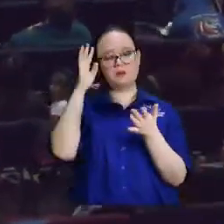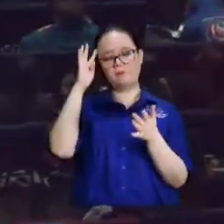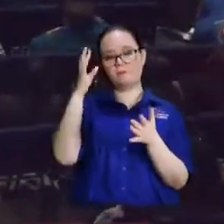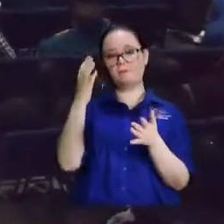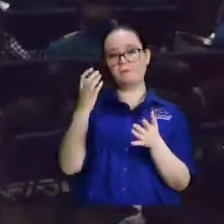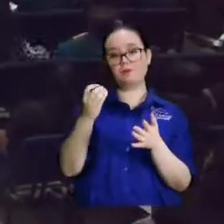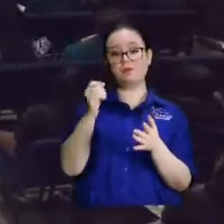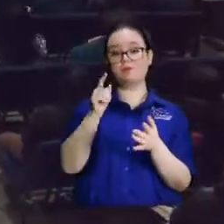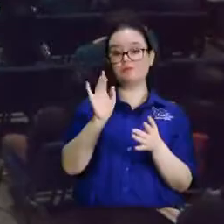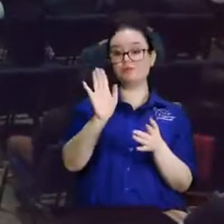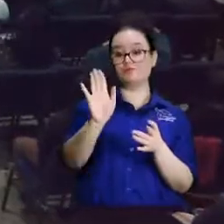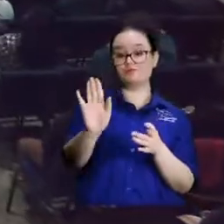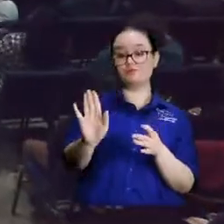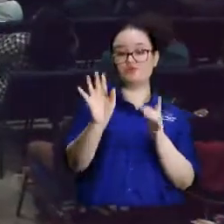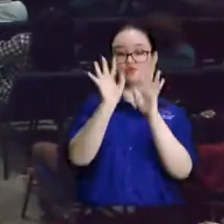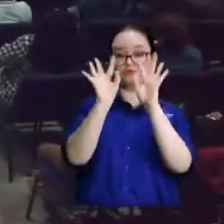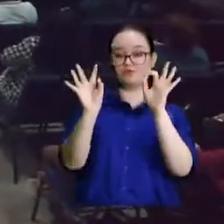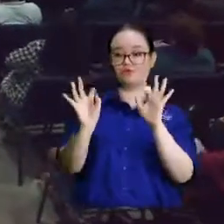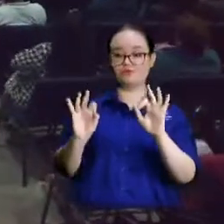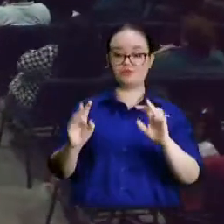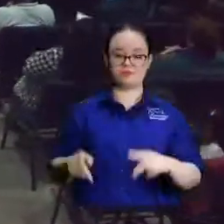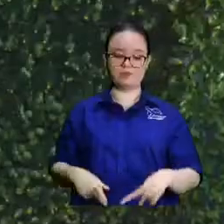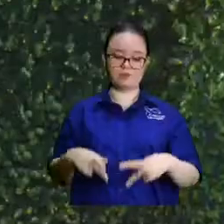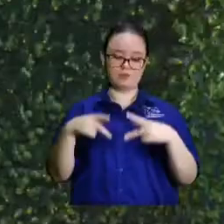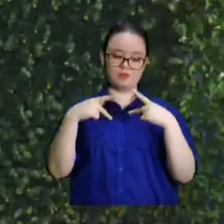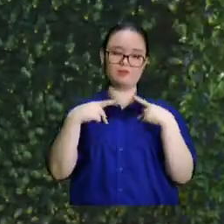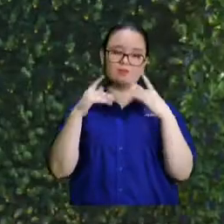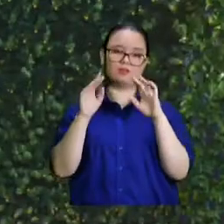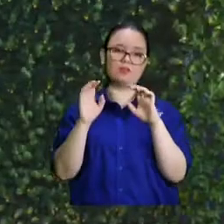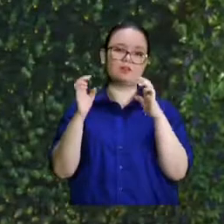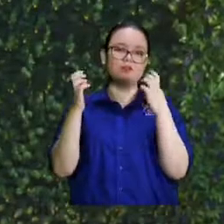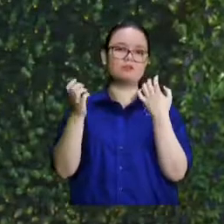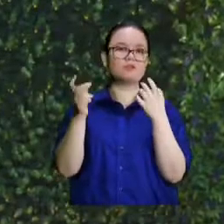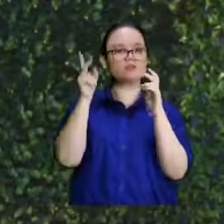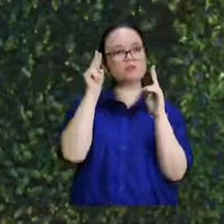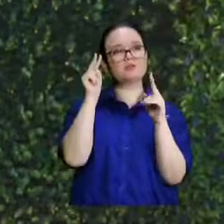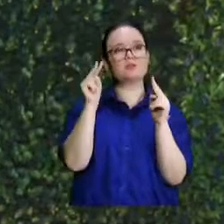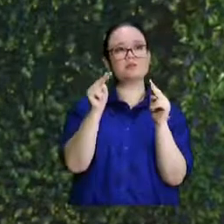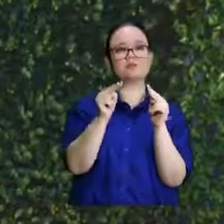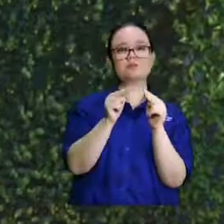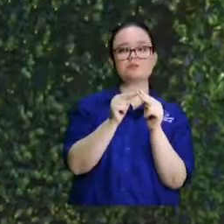frutos vaya y que son los hijos